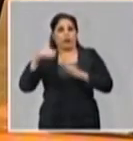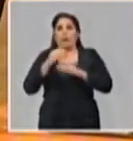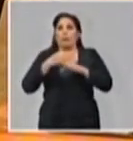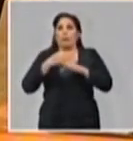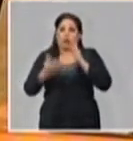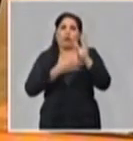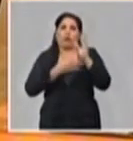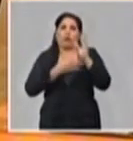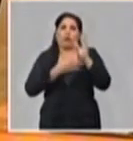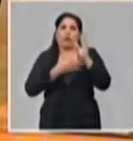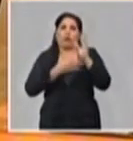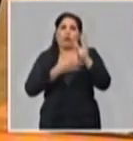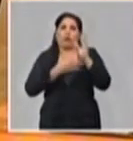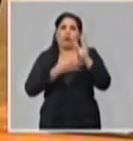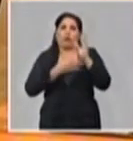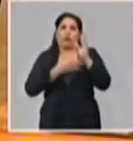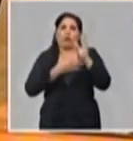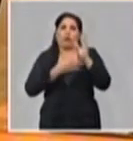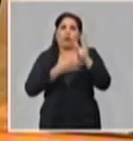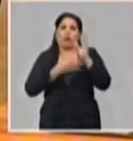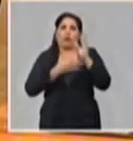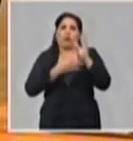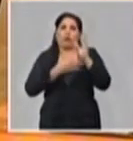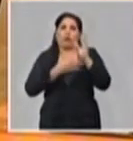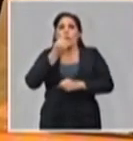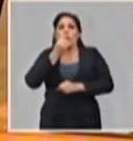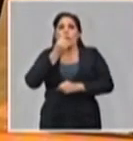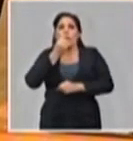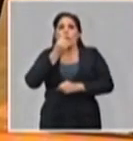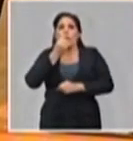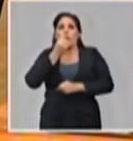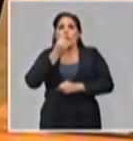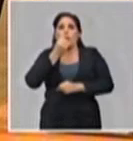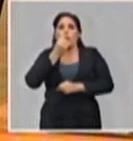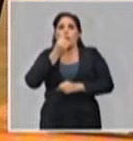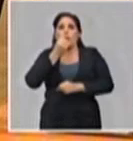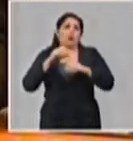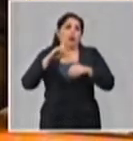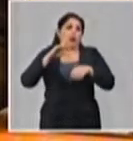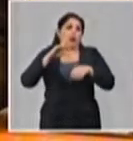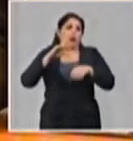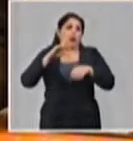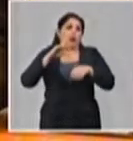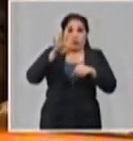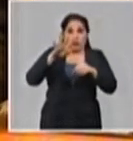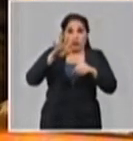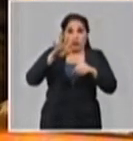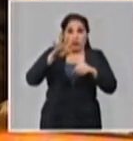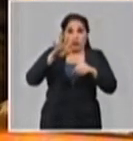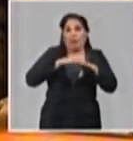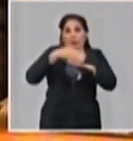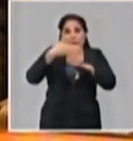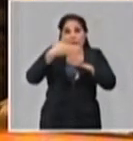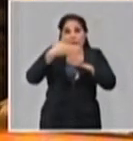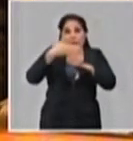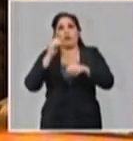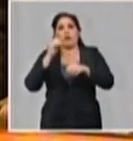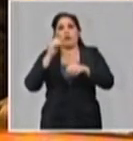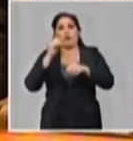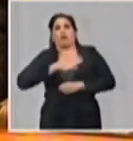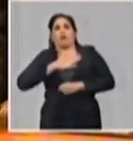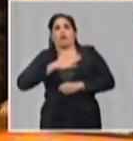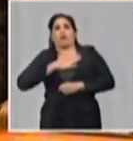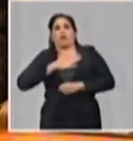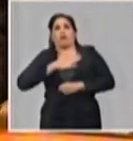es que después que se expone al virus, puede desarrollar incluso los síntomas a los 14 días. Por lo tanto, toda la vigilancia que se establezca en este periodo